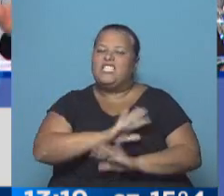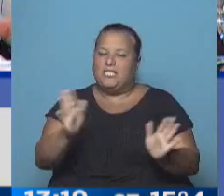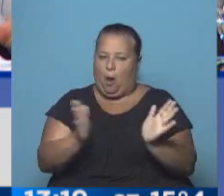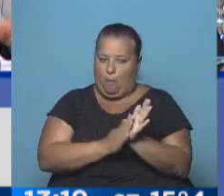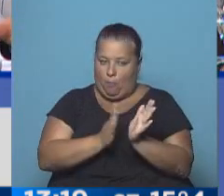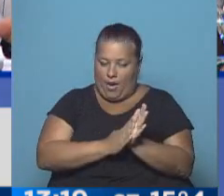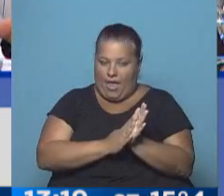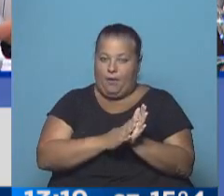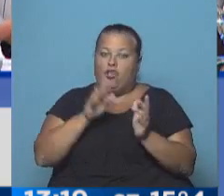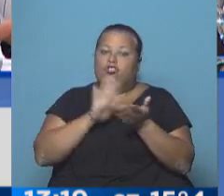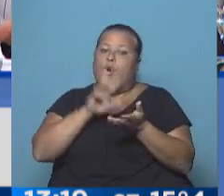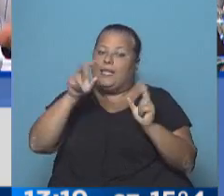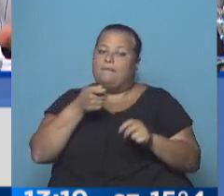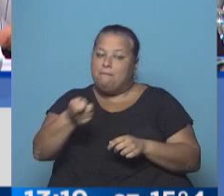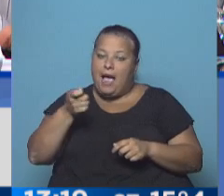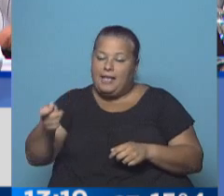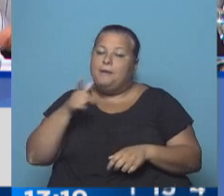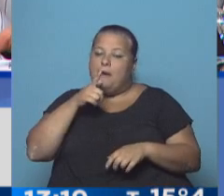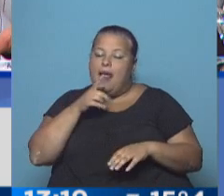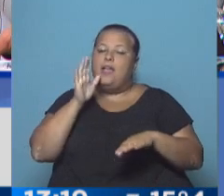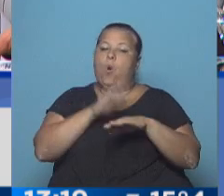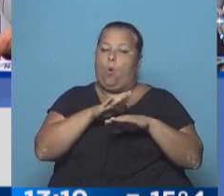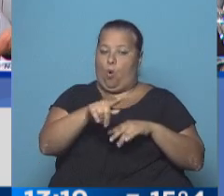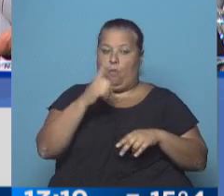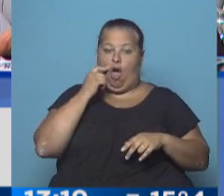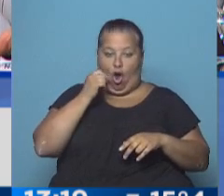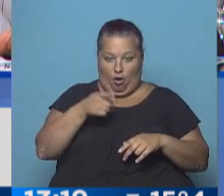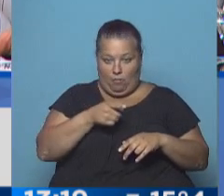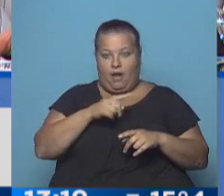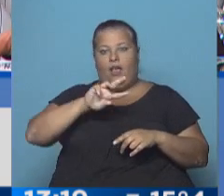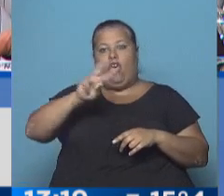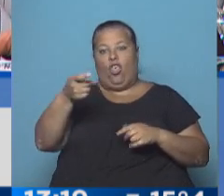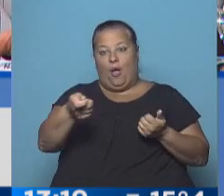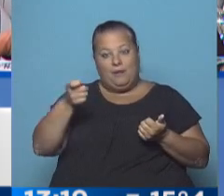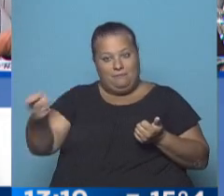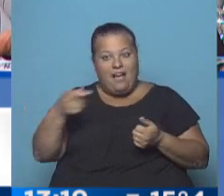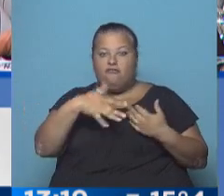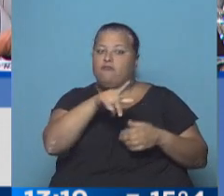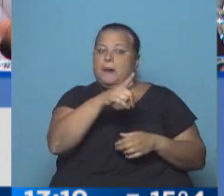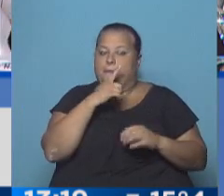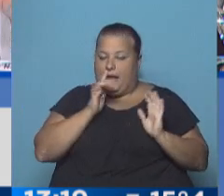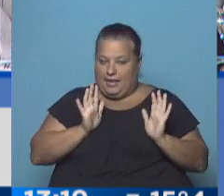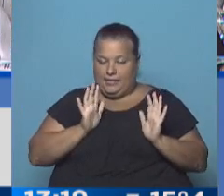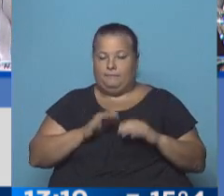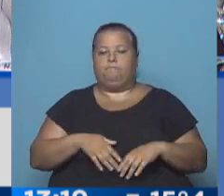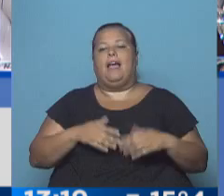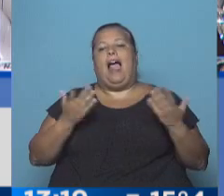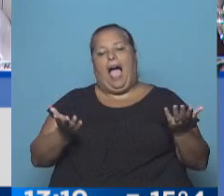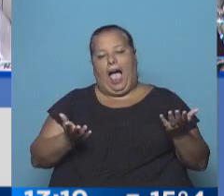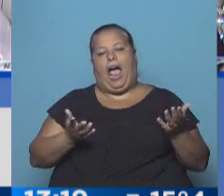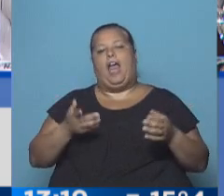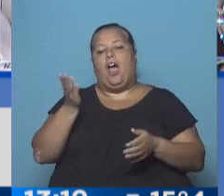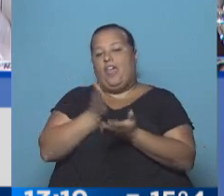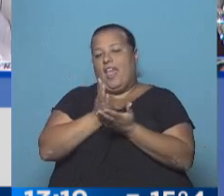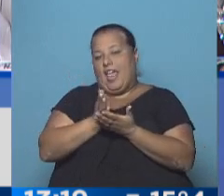alrededor de este crimen que vincularían a Enrique Alcaraz con el doble homicidio de Palomar. Obviamente tiene